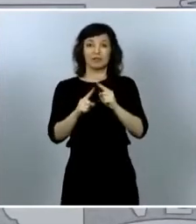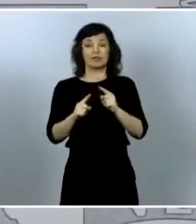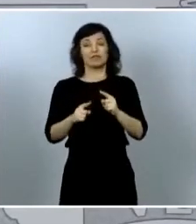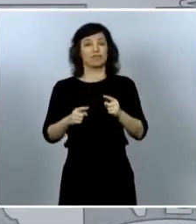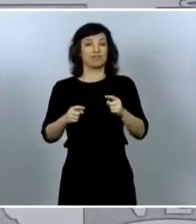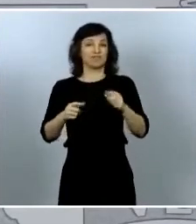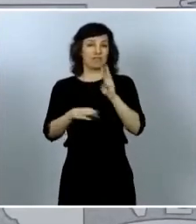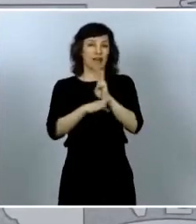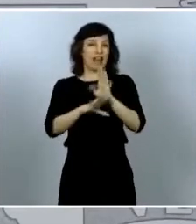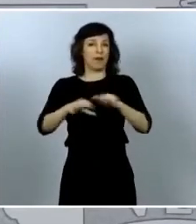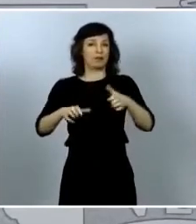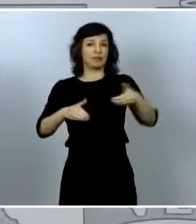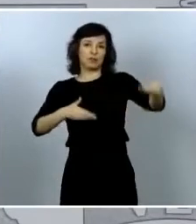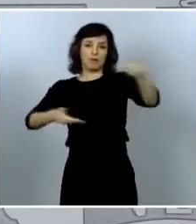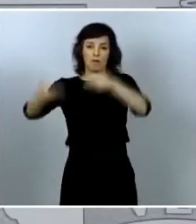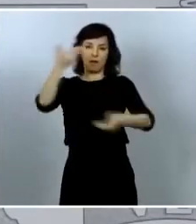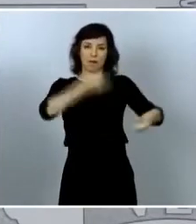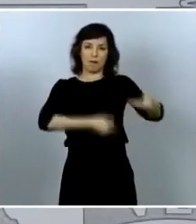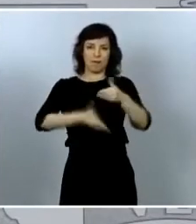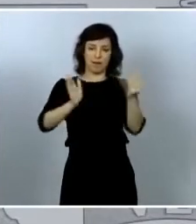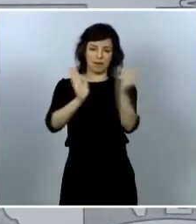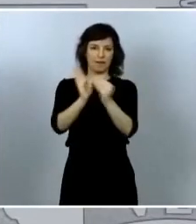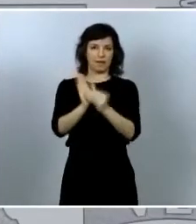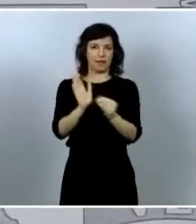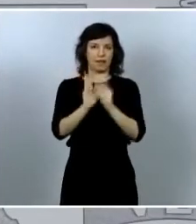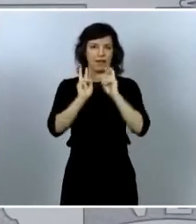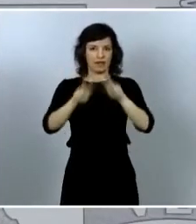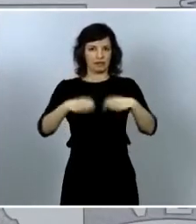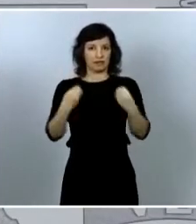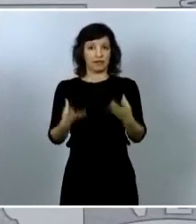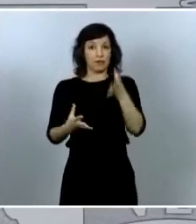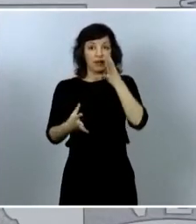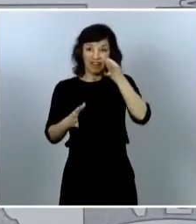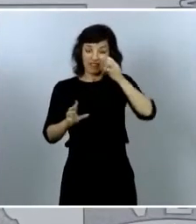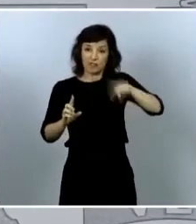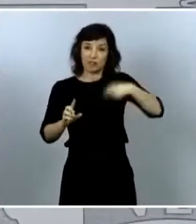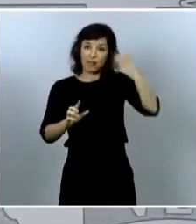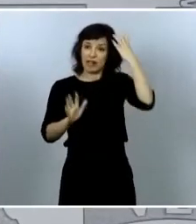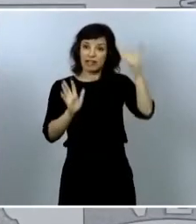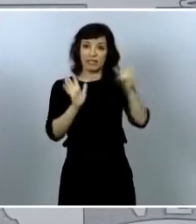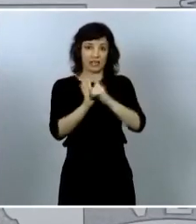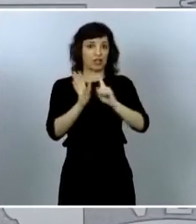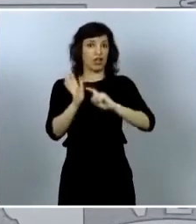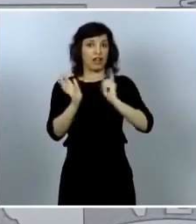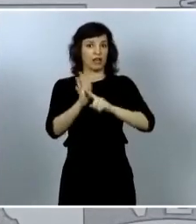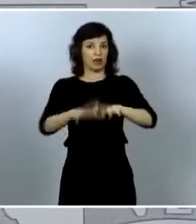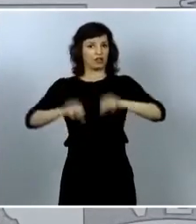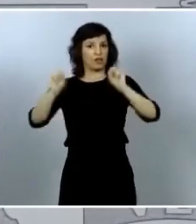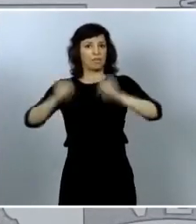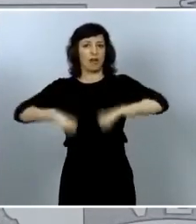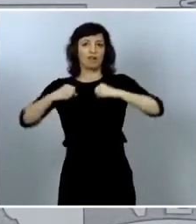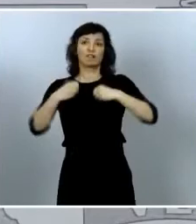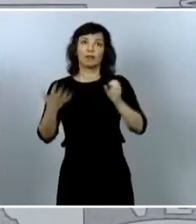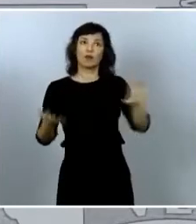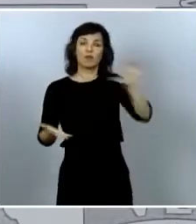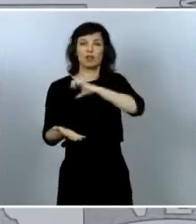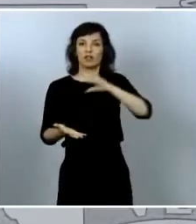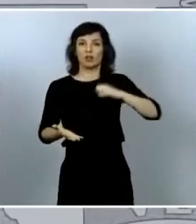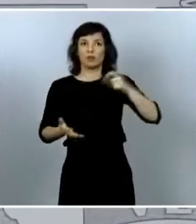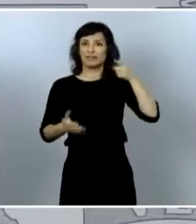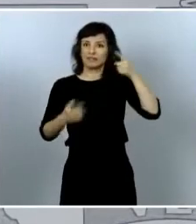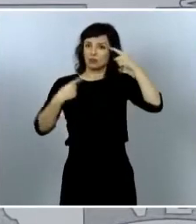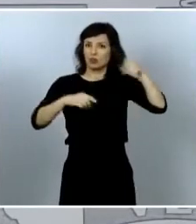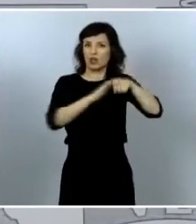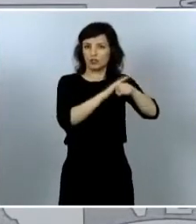que van a tener que convalidar este real decreto ley en el congreso o también las propias comunidades autónomas que van a tener que gestionarlo hemos en todo caso